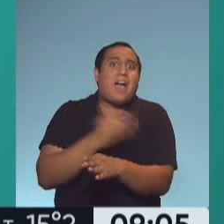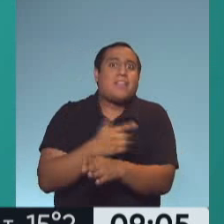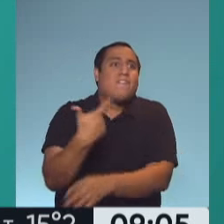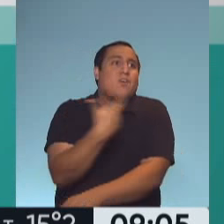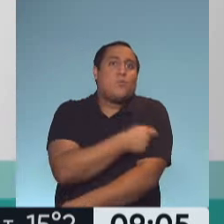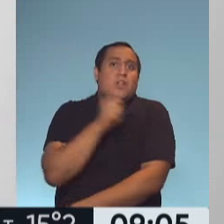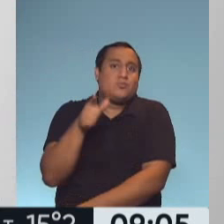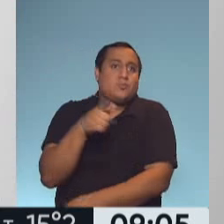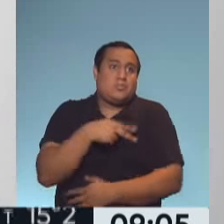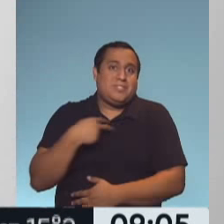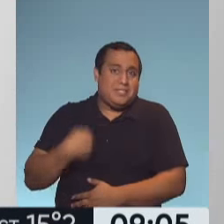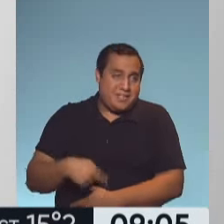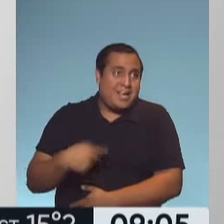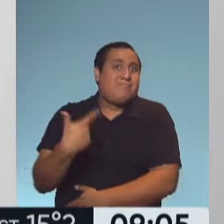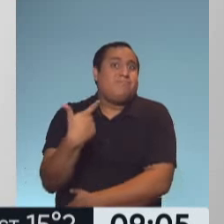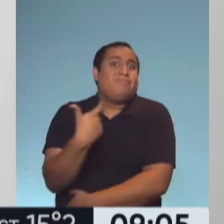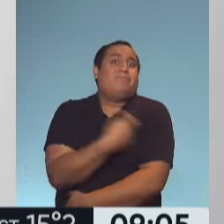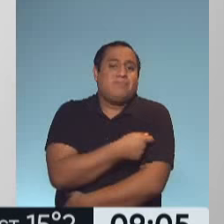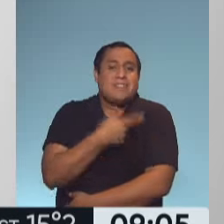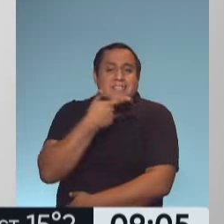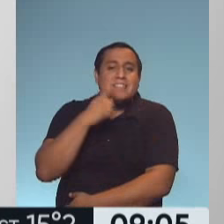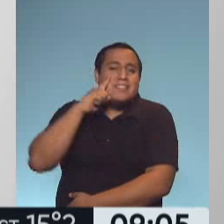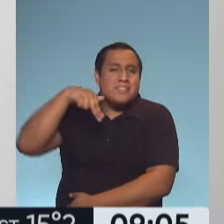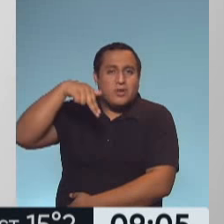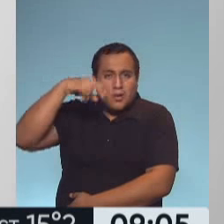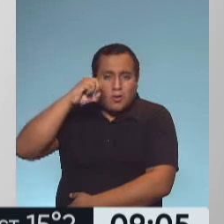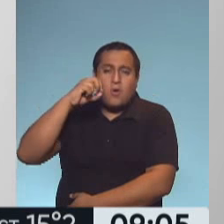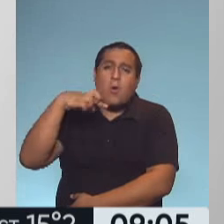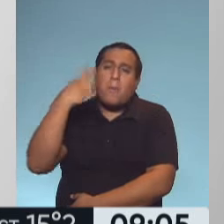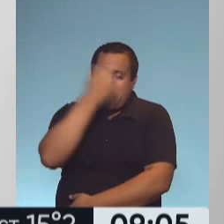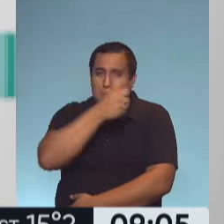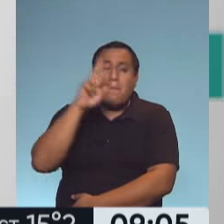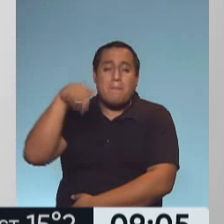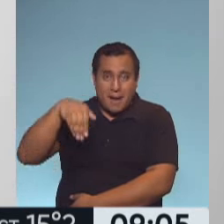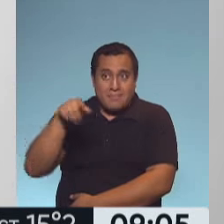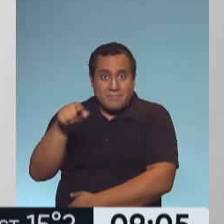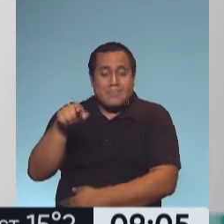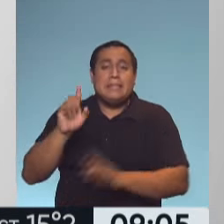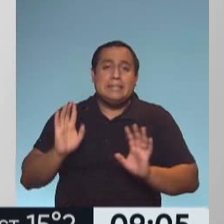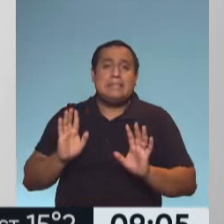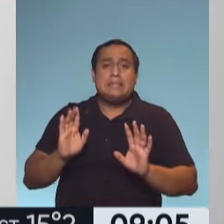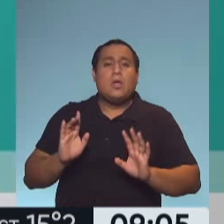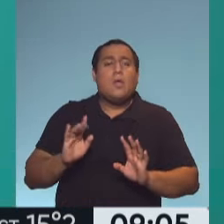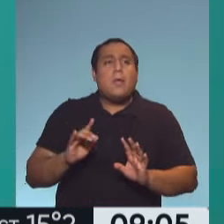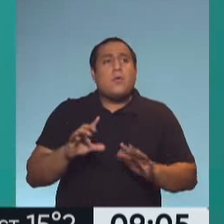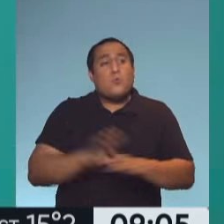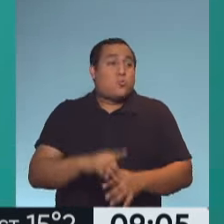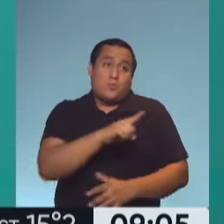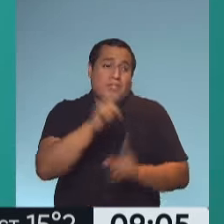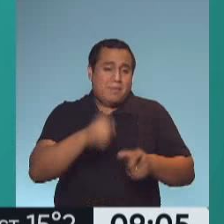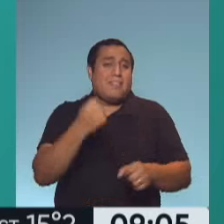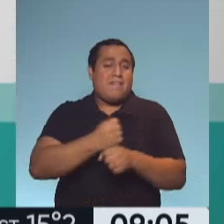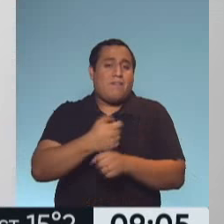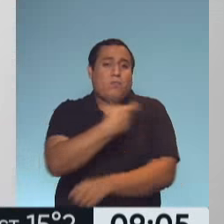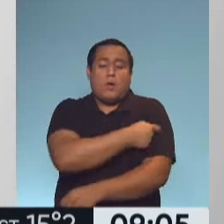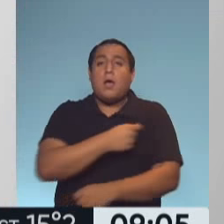Ustedes en la Fundación Huésped han trabajado con esta vacuna, con este esquema vacunal. Y me parece sumamente importante hablar porque hay gente